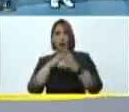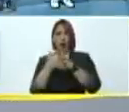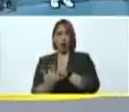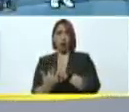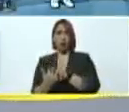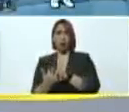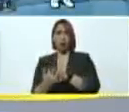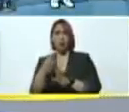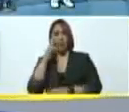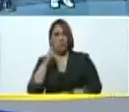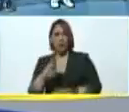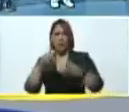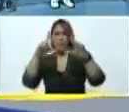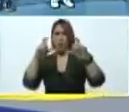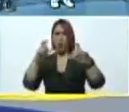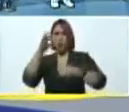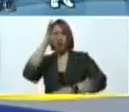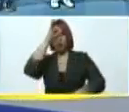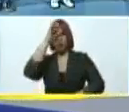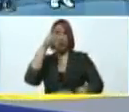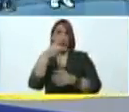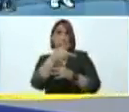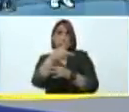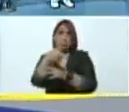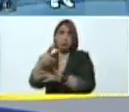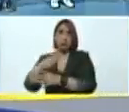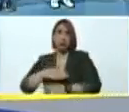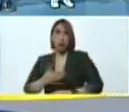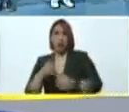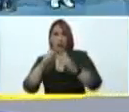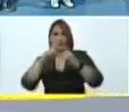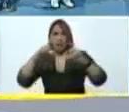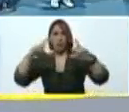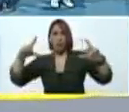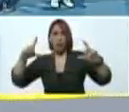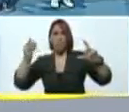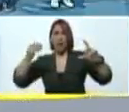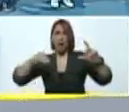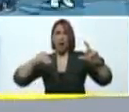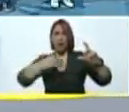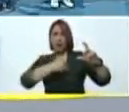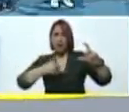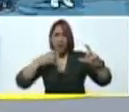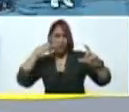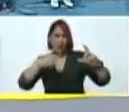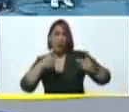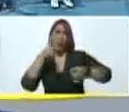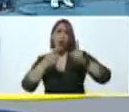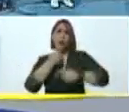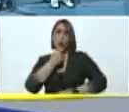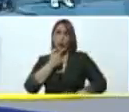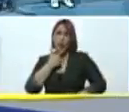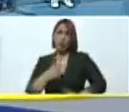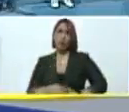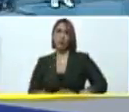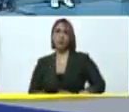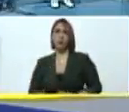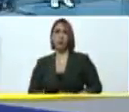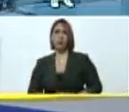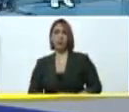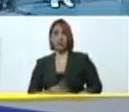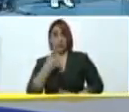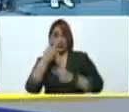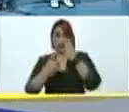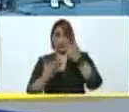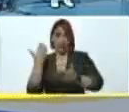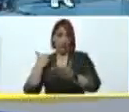Para ver la foto, yo no sé si el camarógrafo puede acercarse más. Me gustaría verla porque es algo bonito. Fue una visita